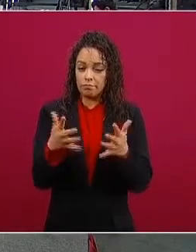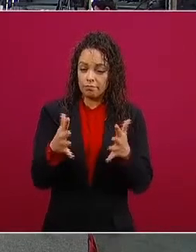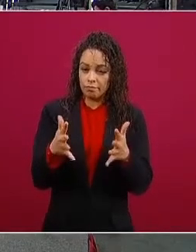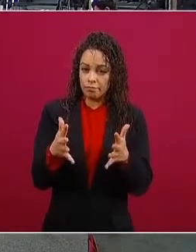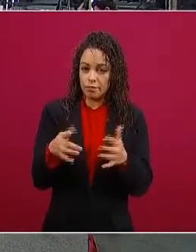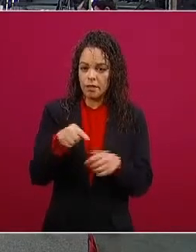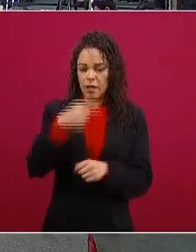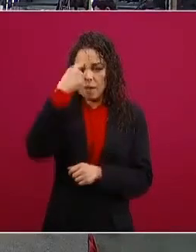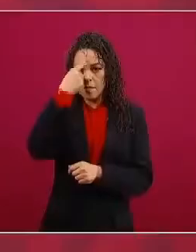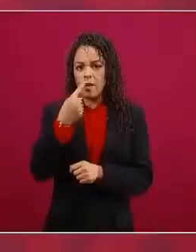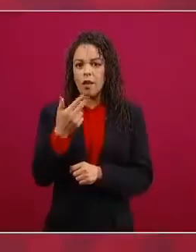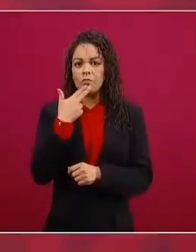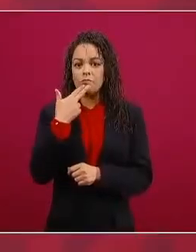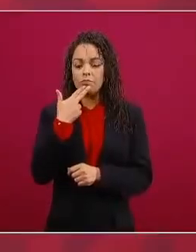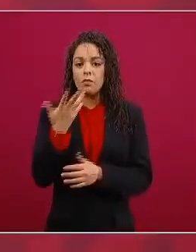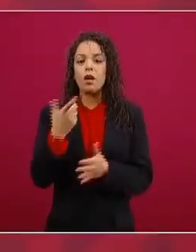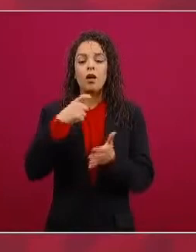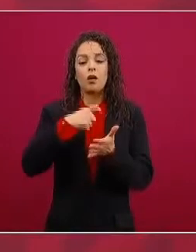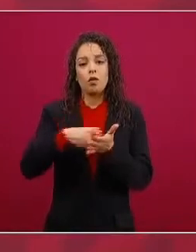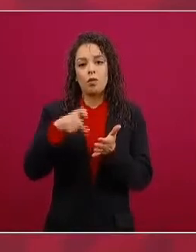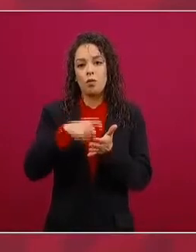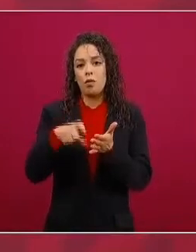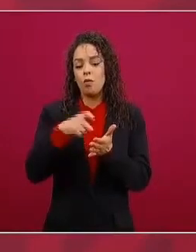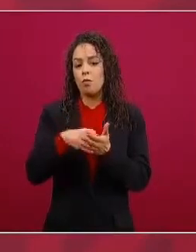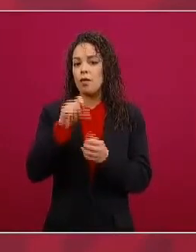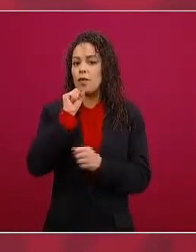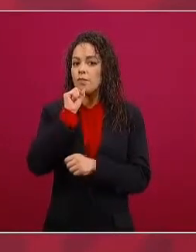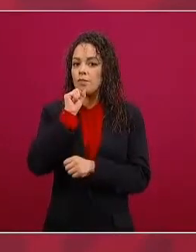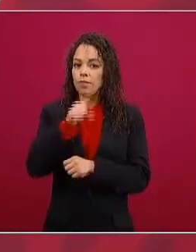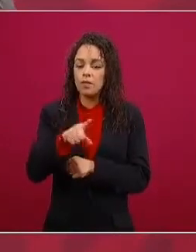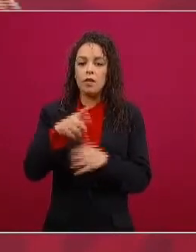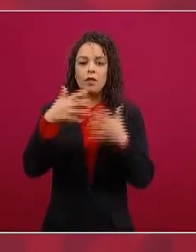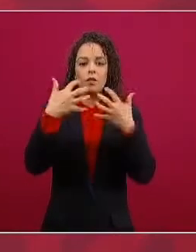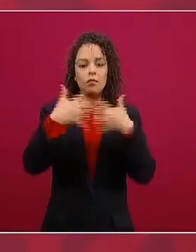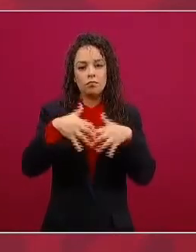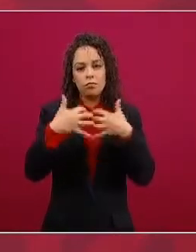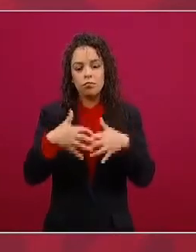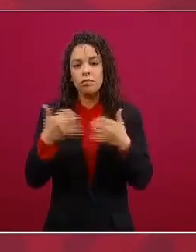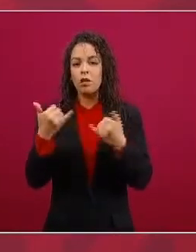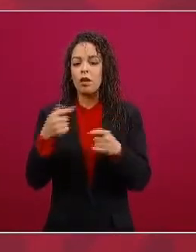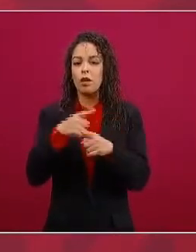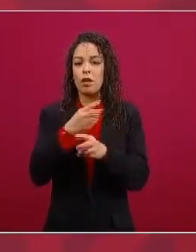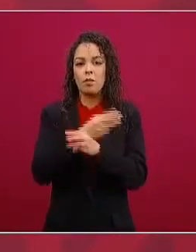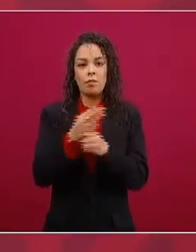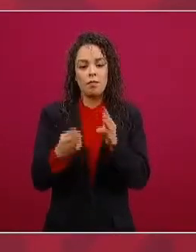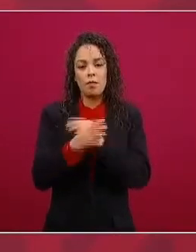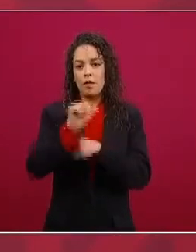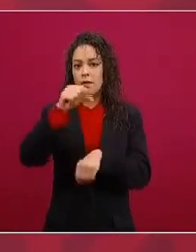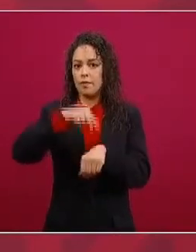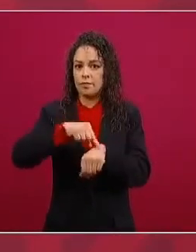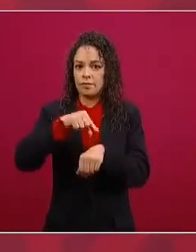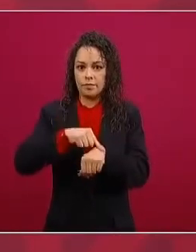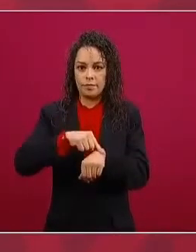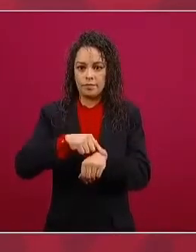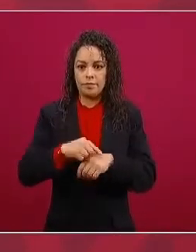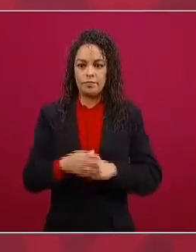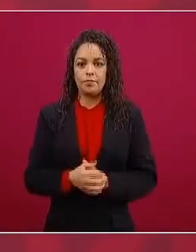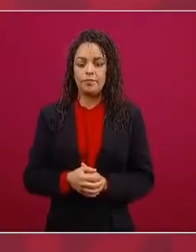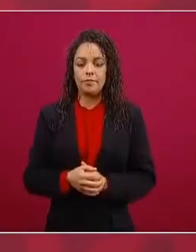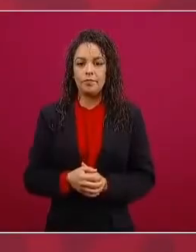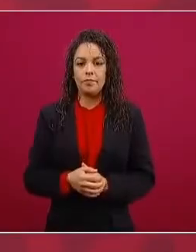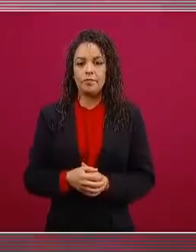equipos médicos seguir avanzando aunque baje la incidencia